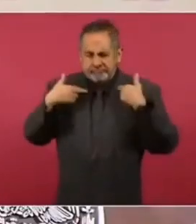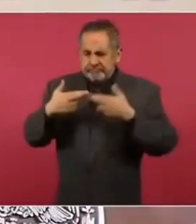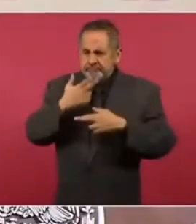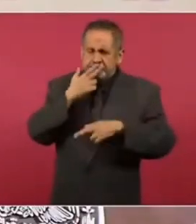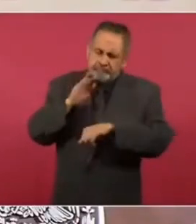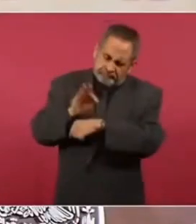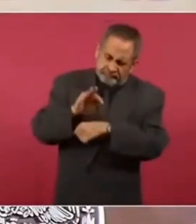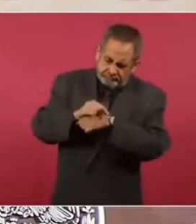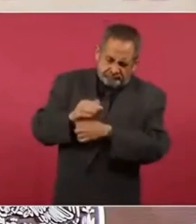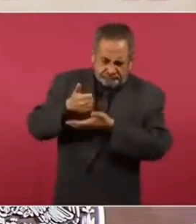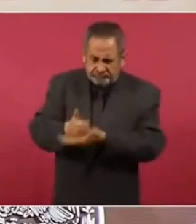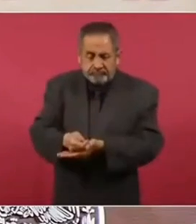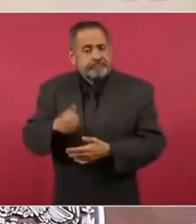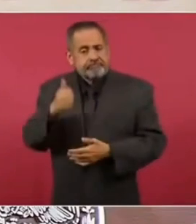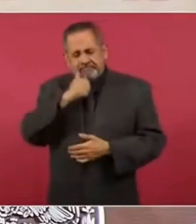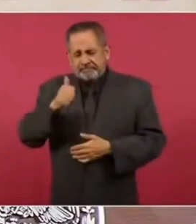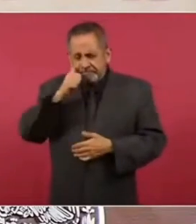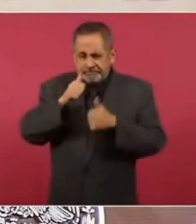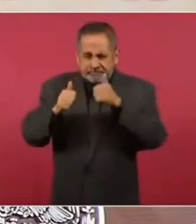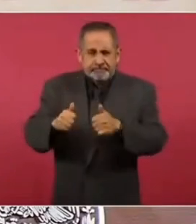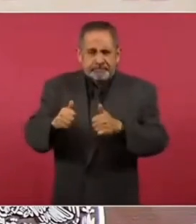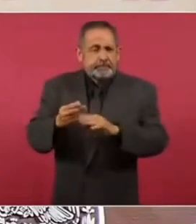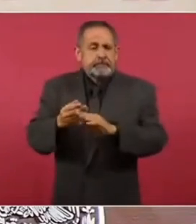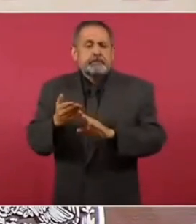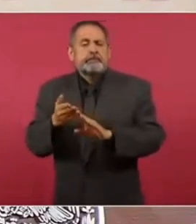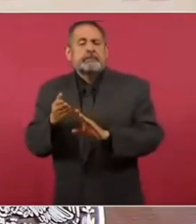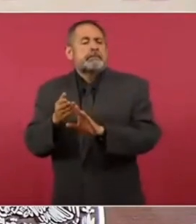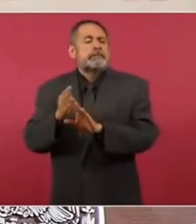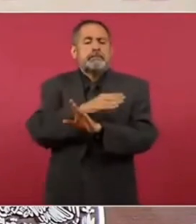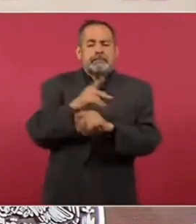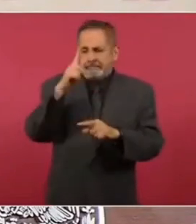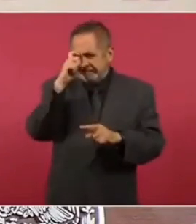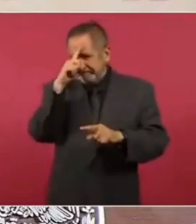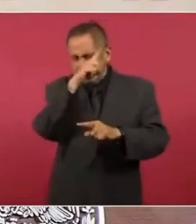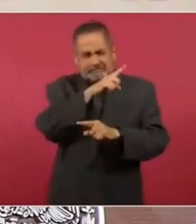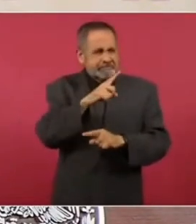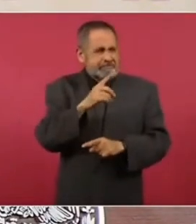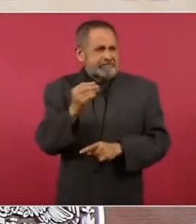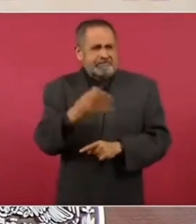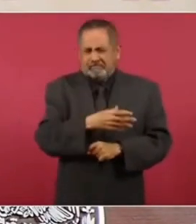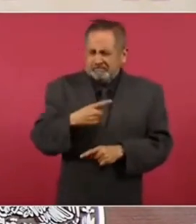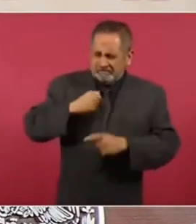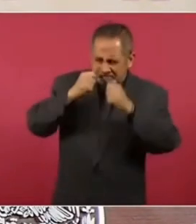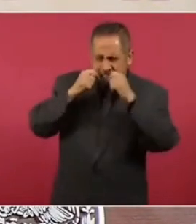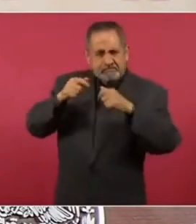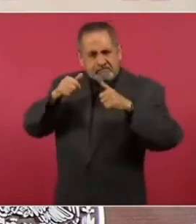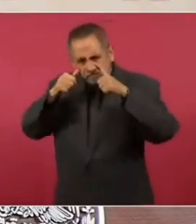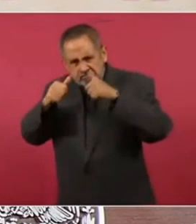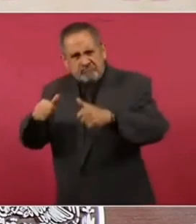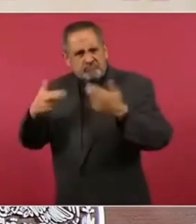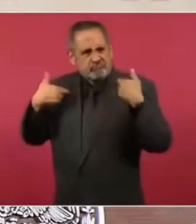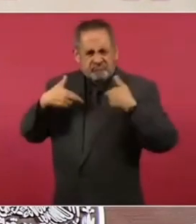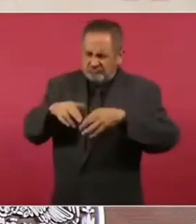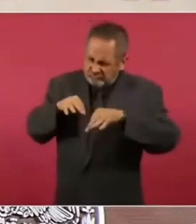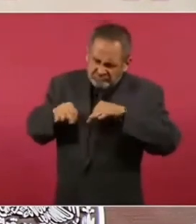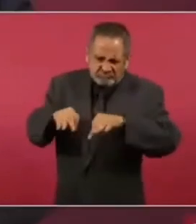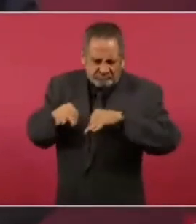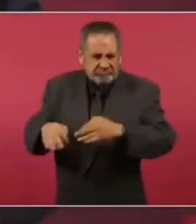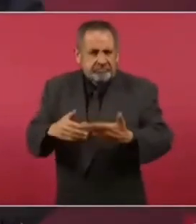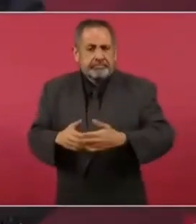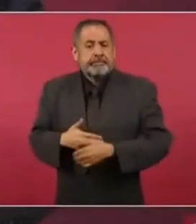aún en los momentos más difíciles y en las condiciones más adversas. Señor presidente,